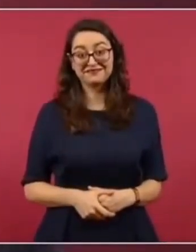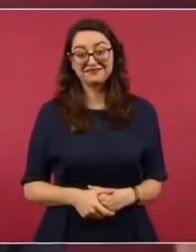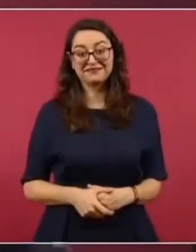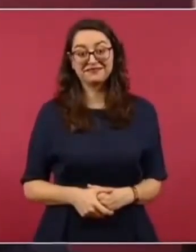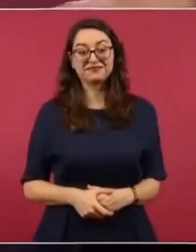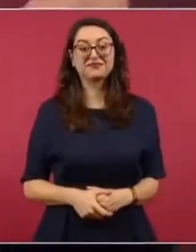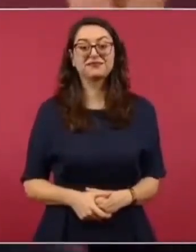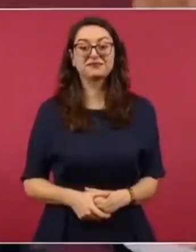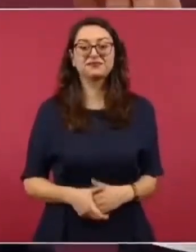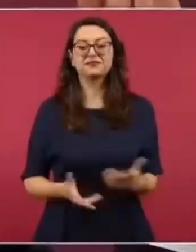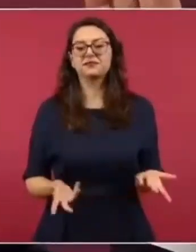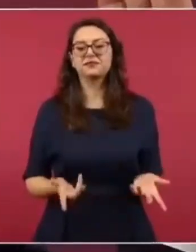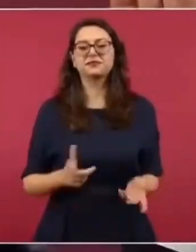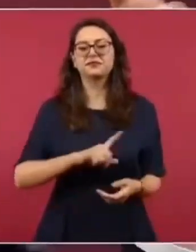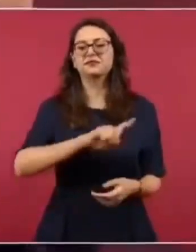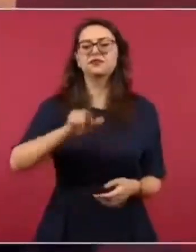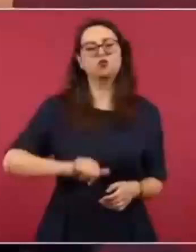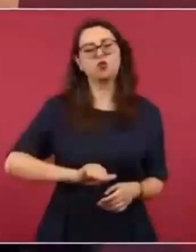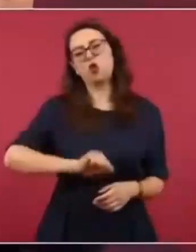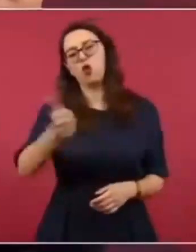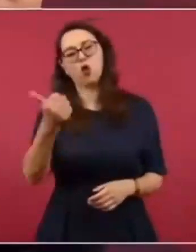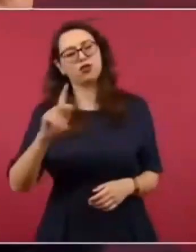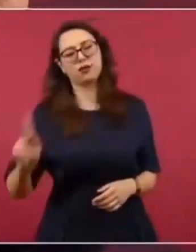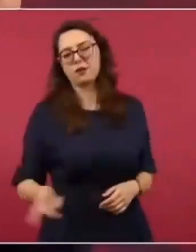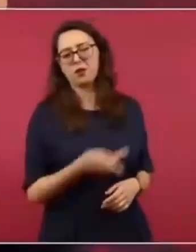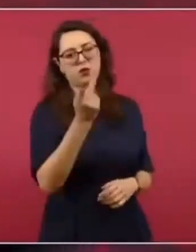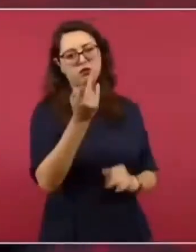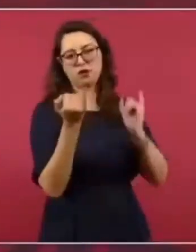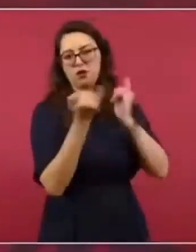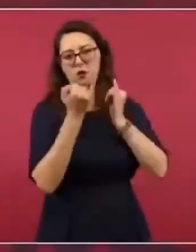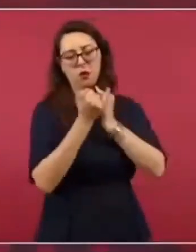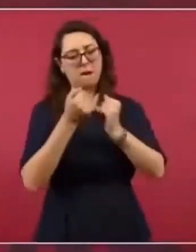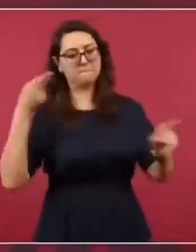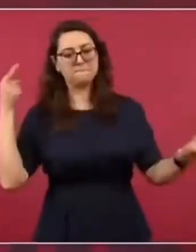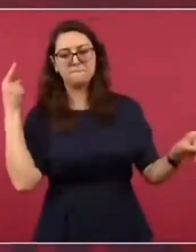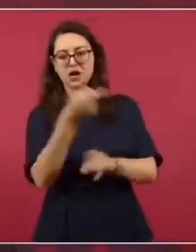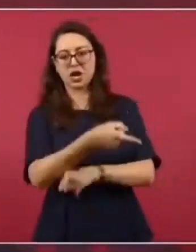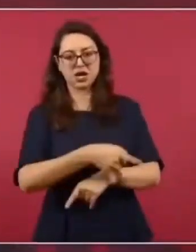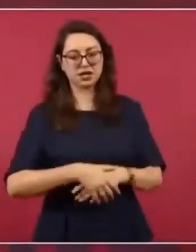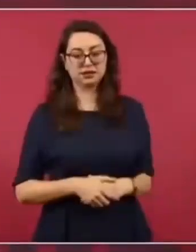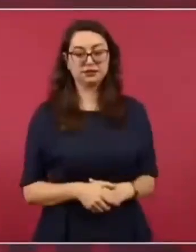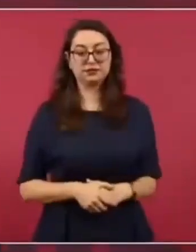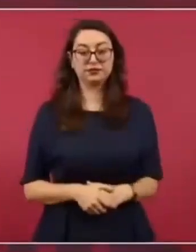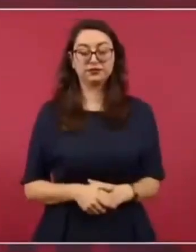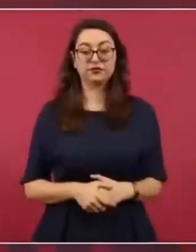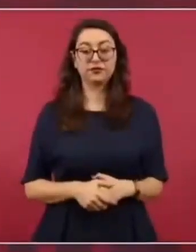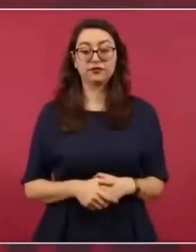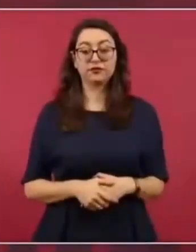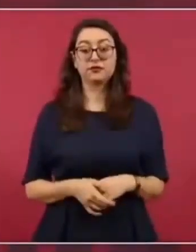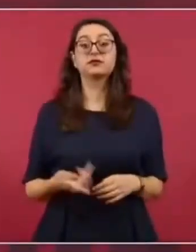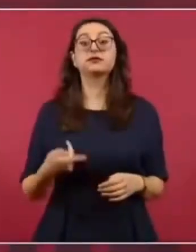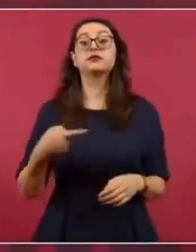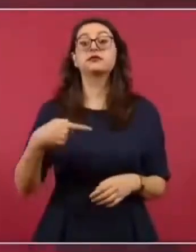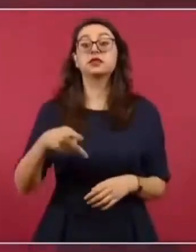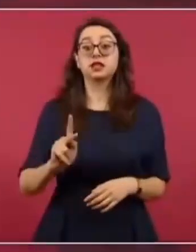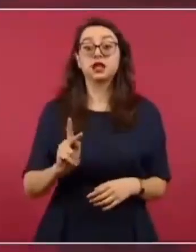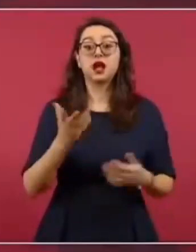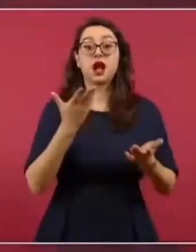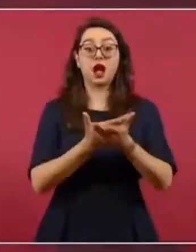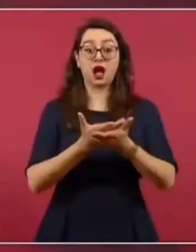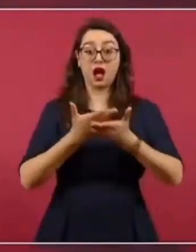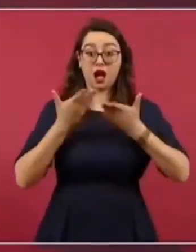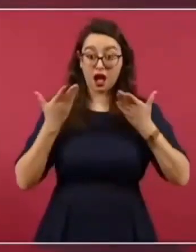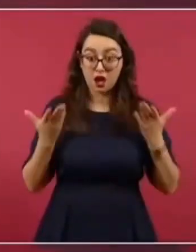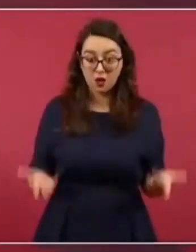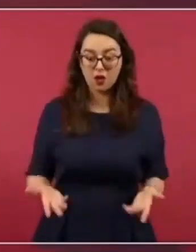Y ya después le hizo otra pregunta, sí también, ¿no? Pero ahora va Mallorca, que es segundo de